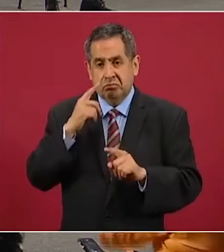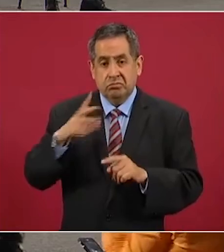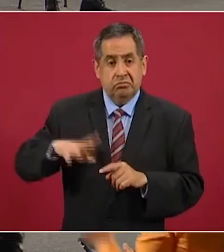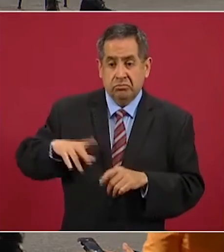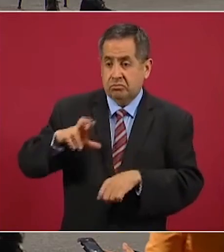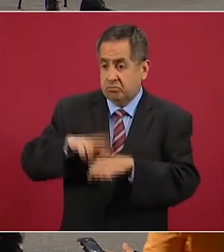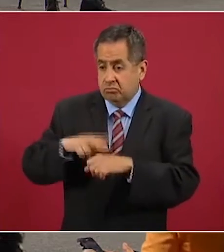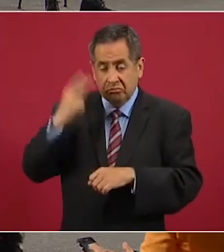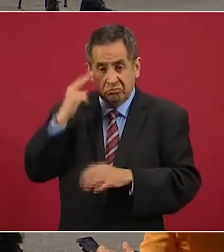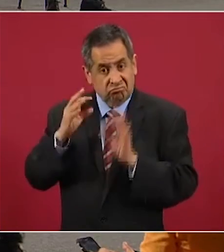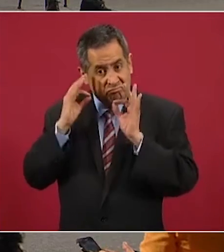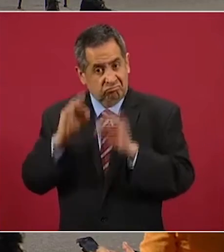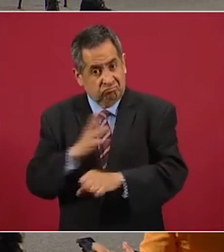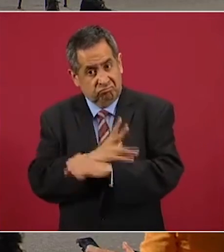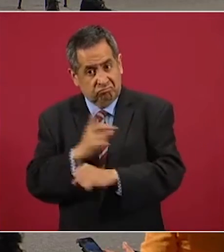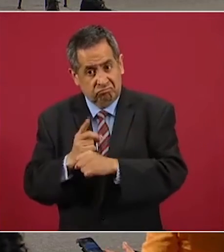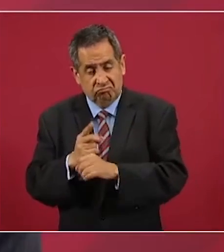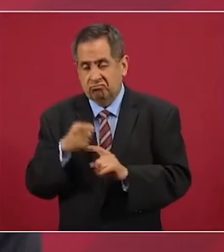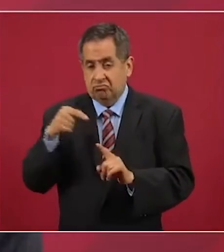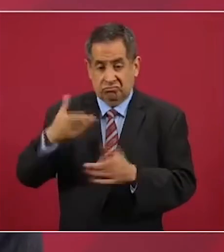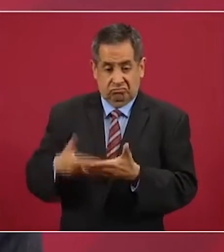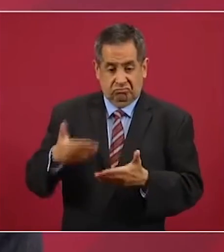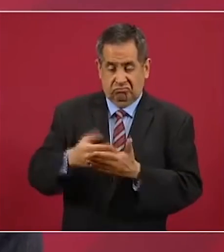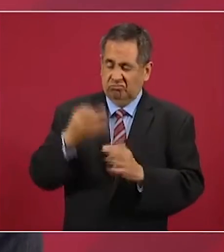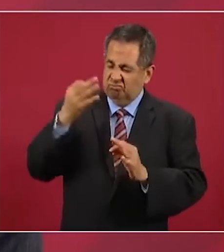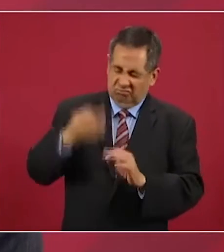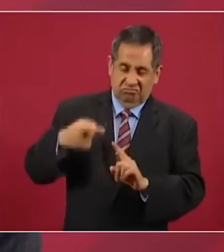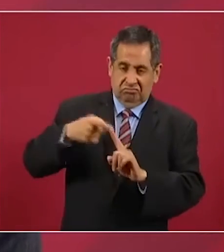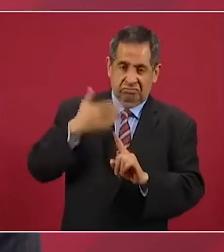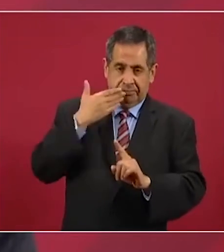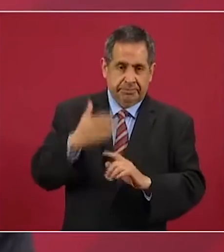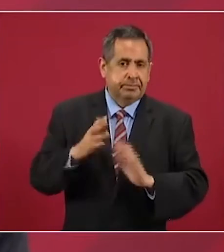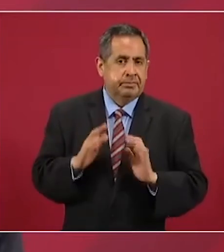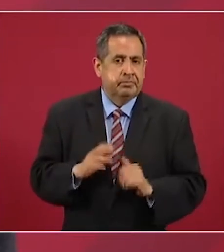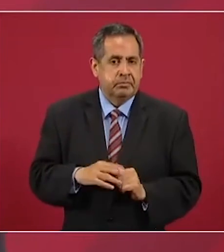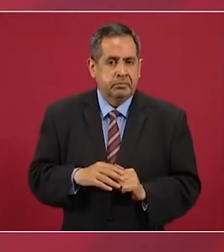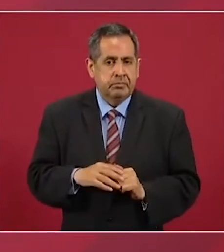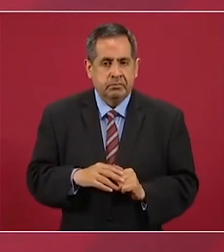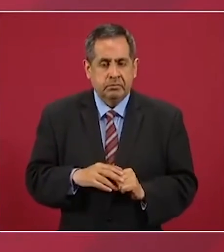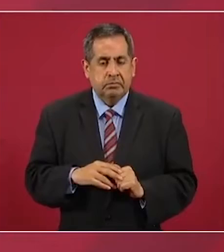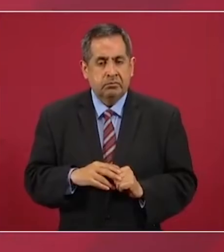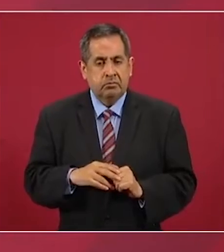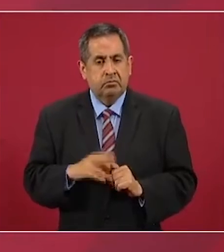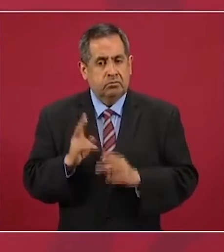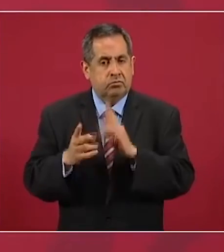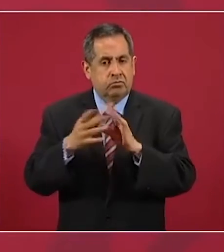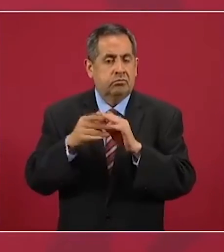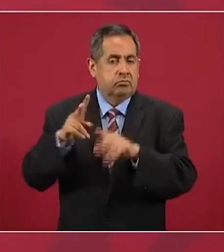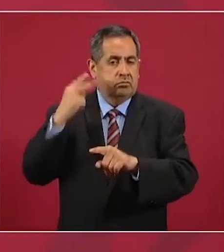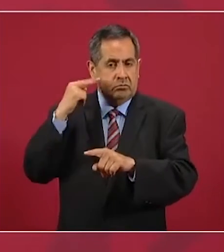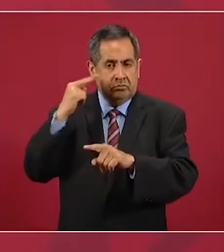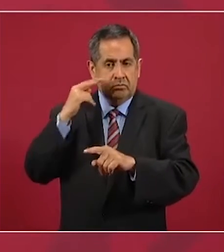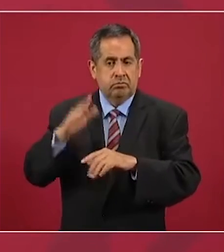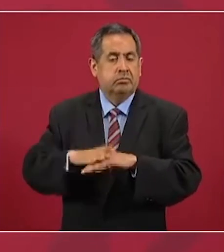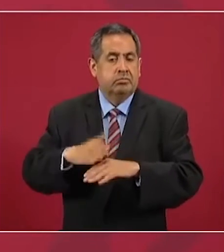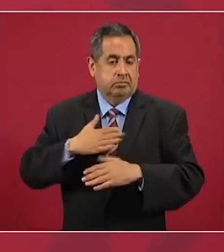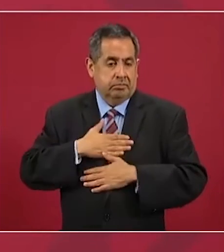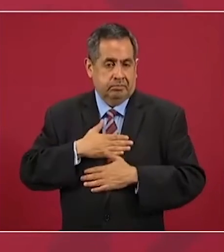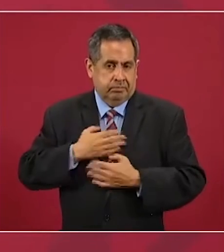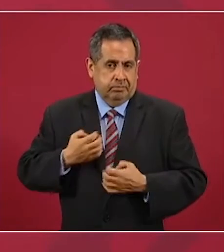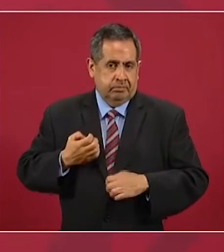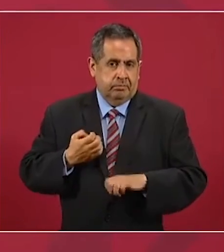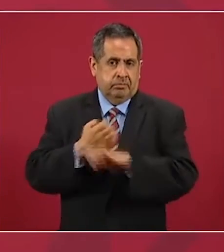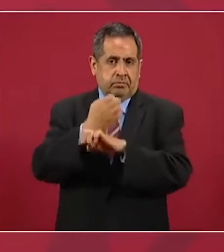con la confianza de que en algún momento recuperarán la presidencia de México. Ante ello, el Ejecutivo hizo un llamado a los senadores a que aprueben la